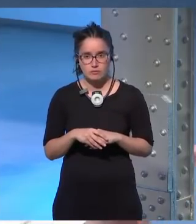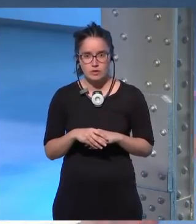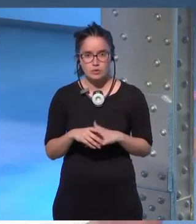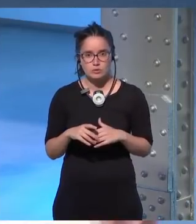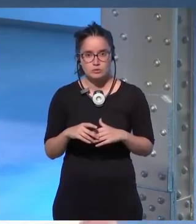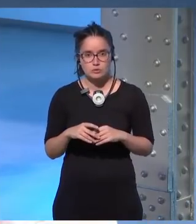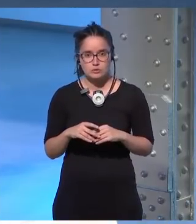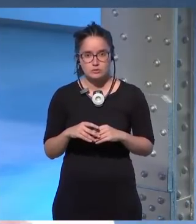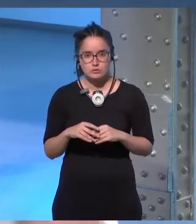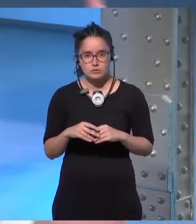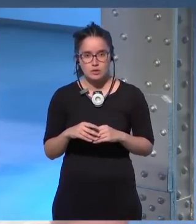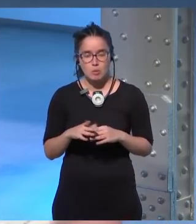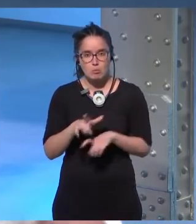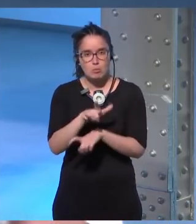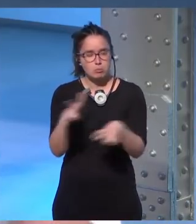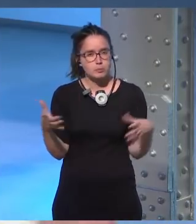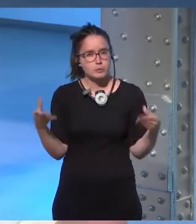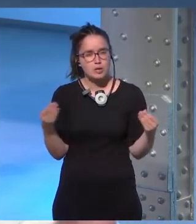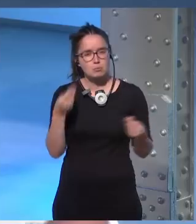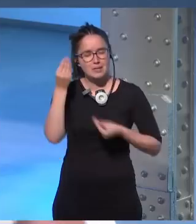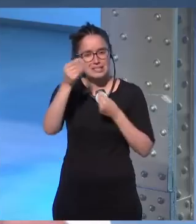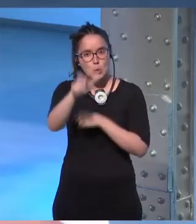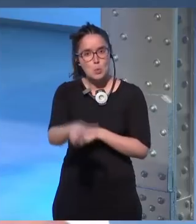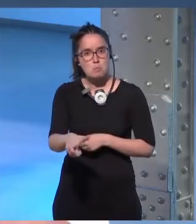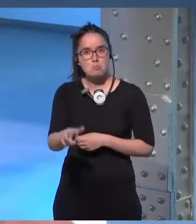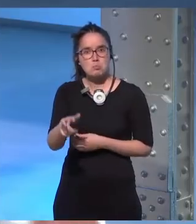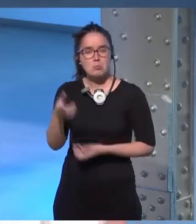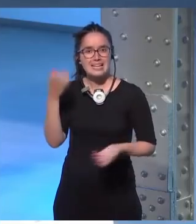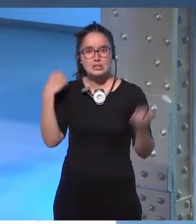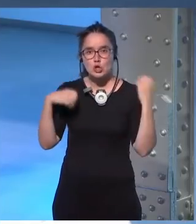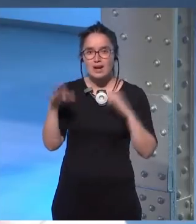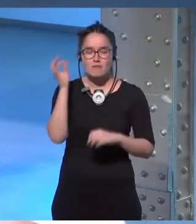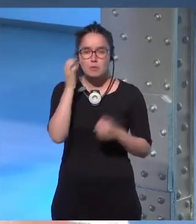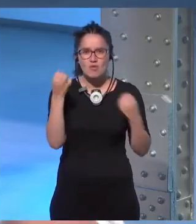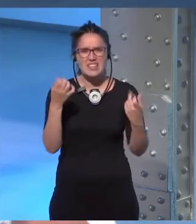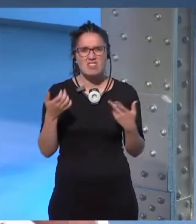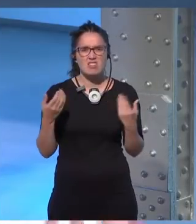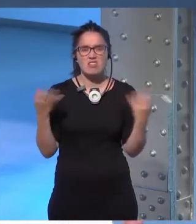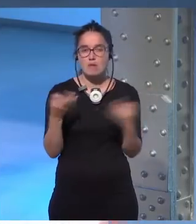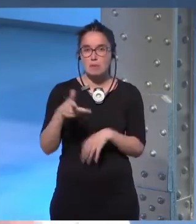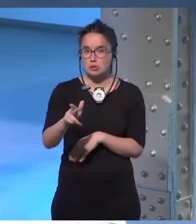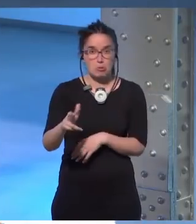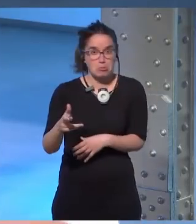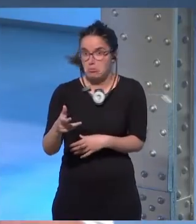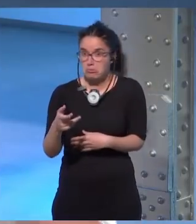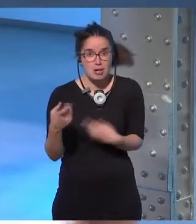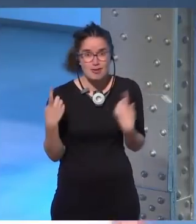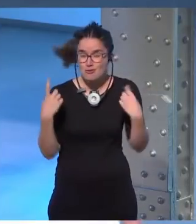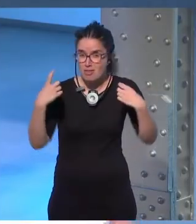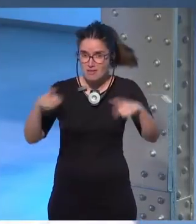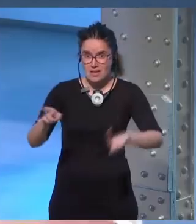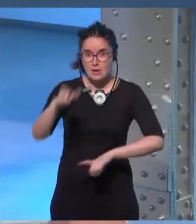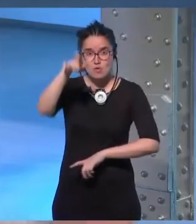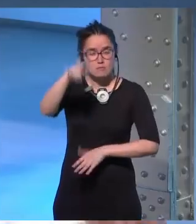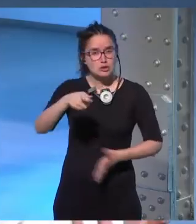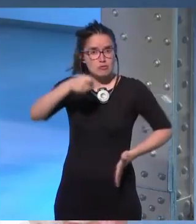hay mucha gente que piensa que un personaje femenino fuerte tiene que llevar una pistola no no tiene por qué alguien